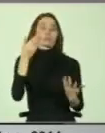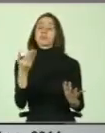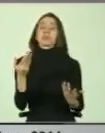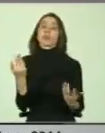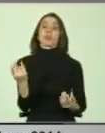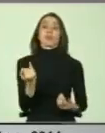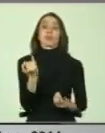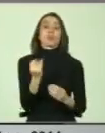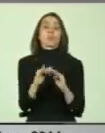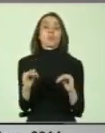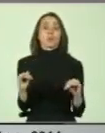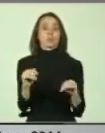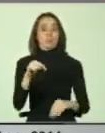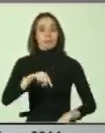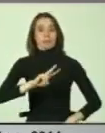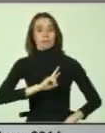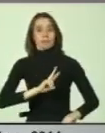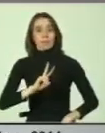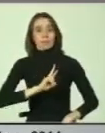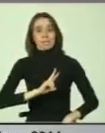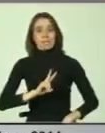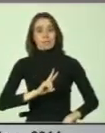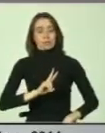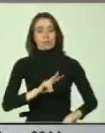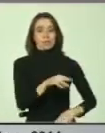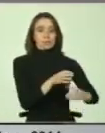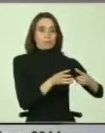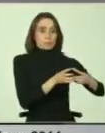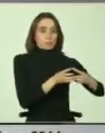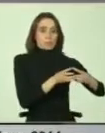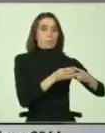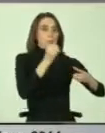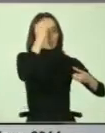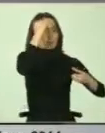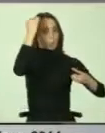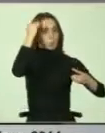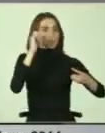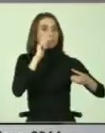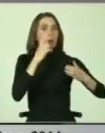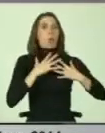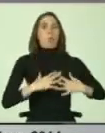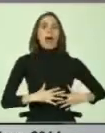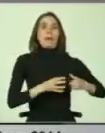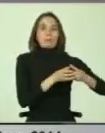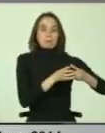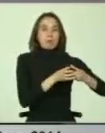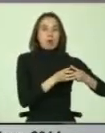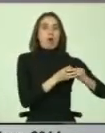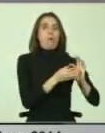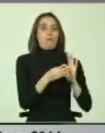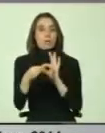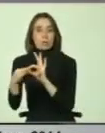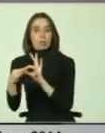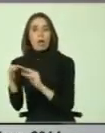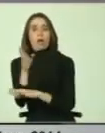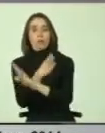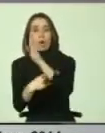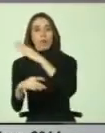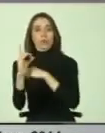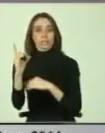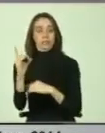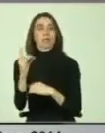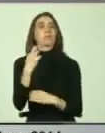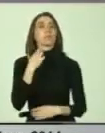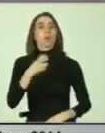Independientemente de que acá en Valparaíso el cuerpo sí está muy vinculado con el tema de la discapacidad, principalmente